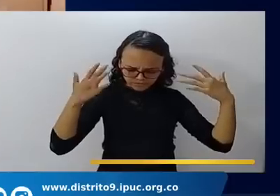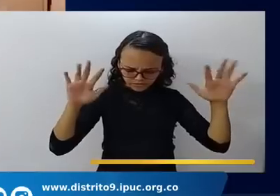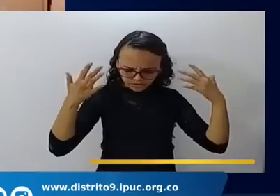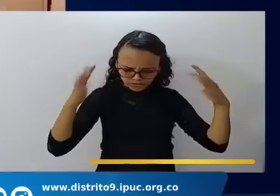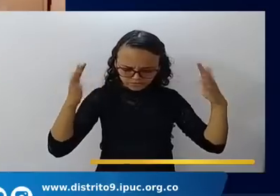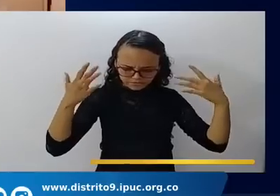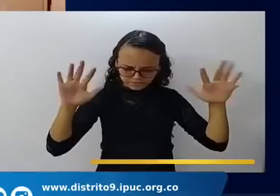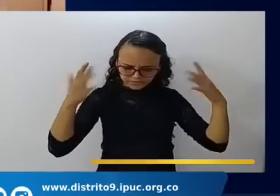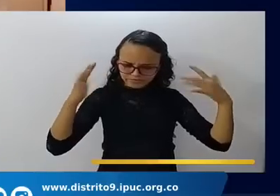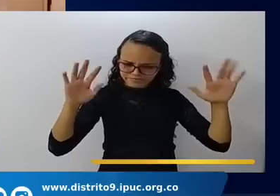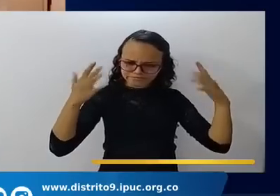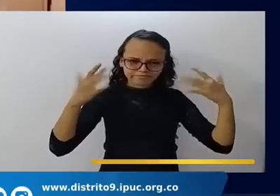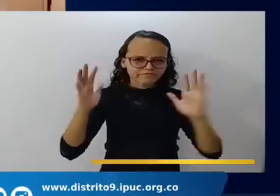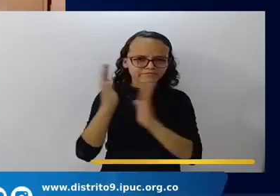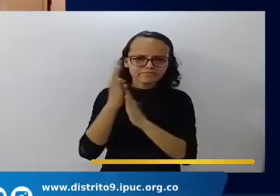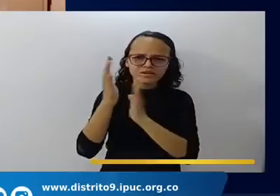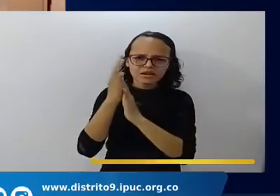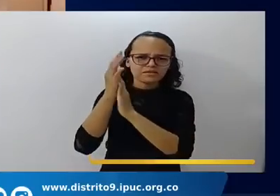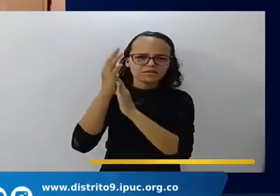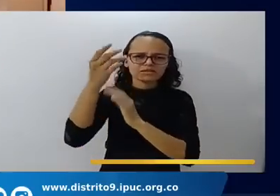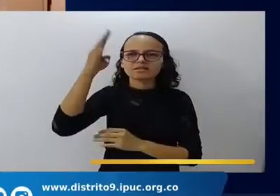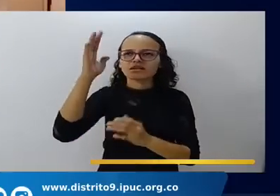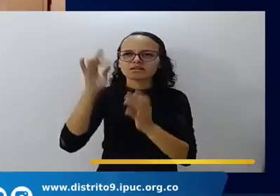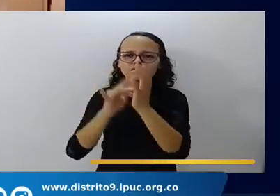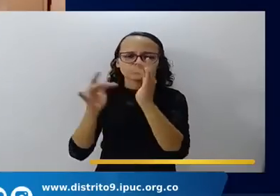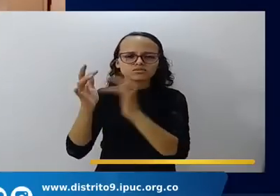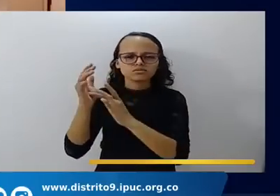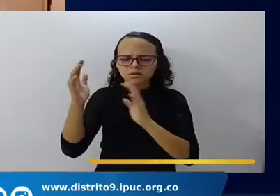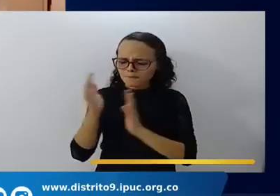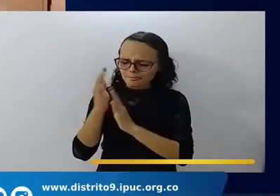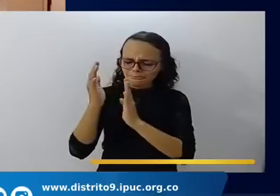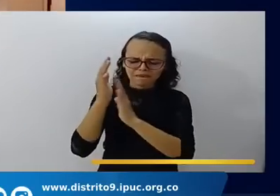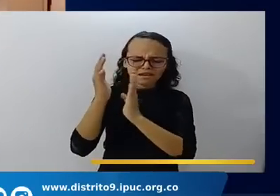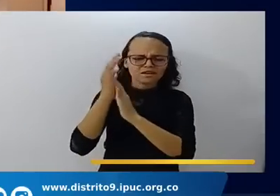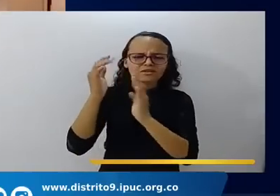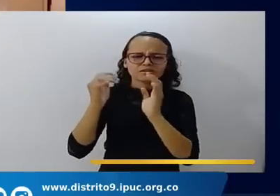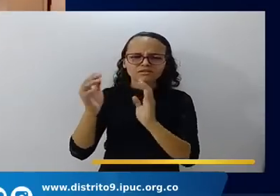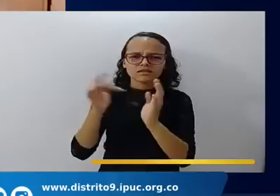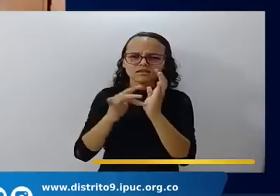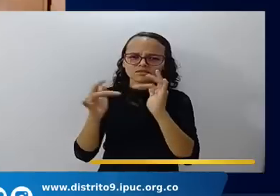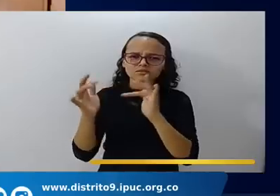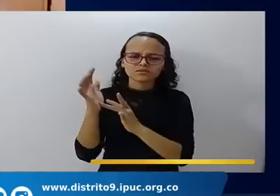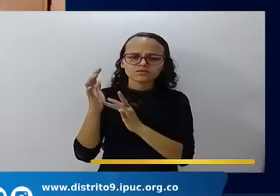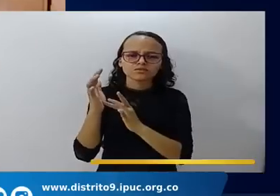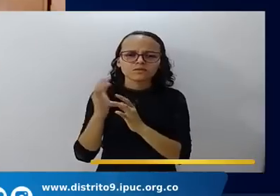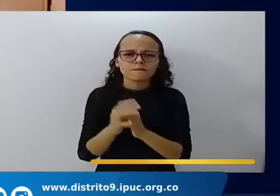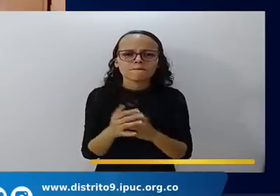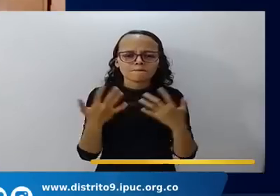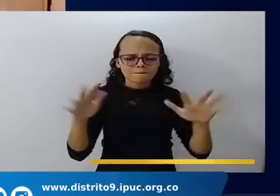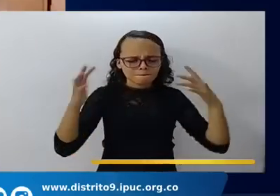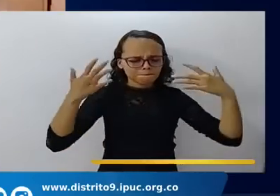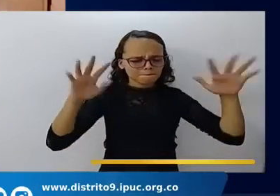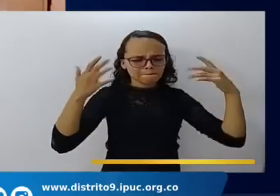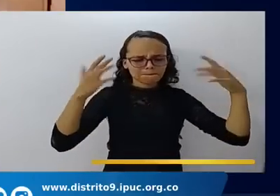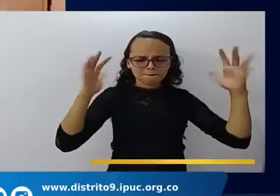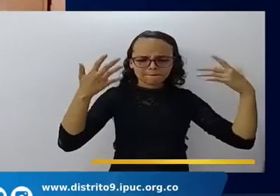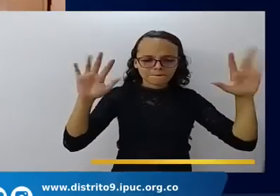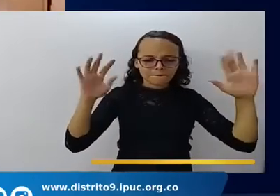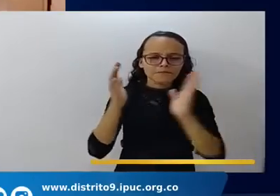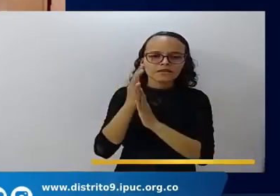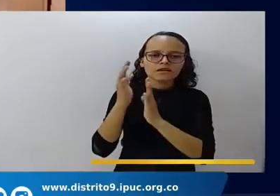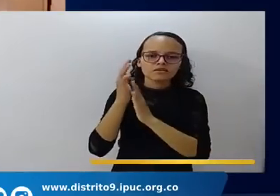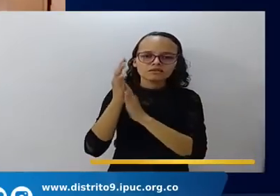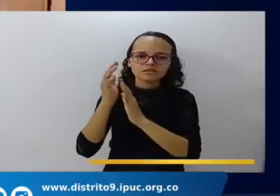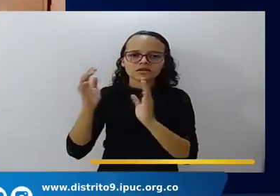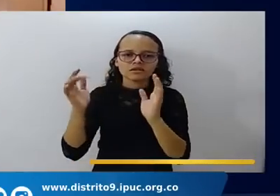Oh alabanzas a Jesús. Oh alabanzas a Jesús. Oh alabanzas a